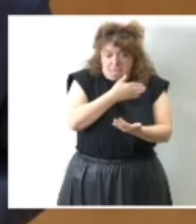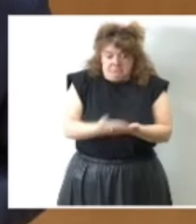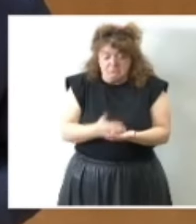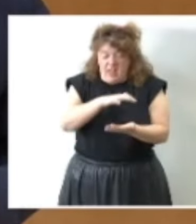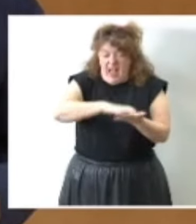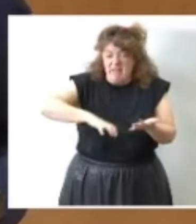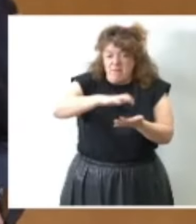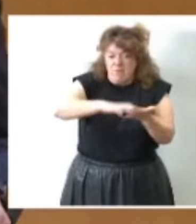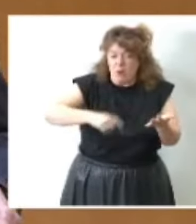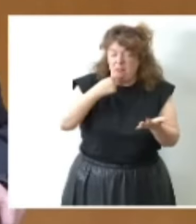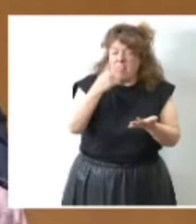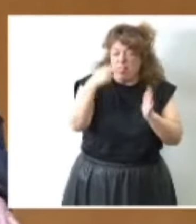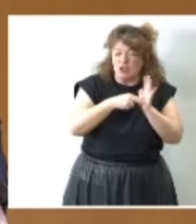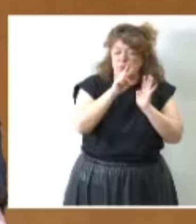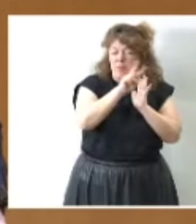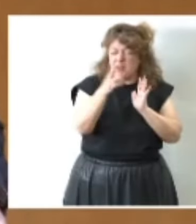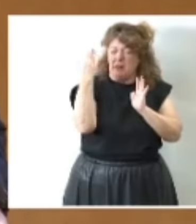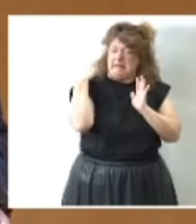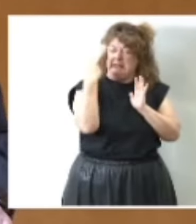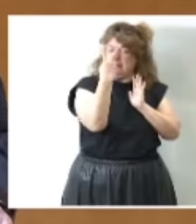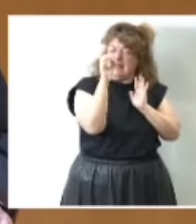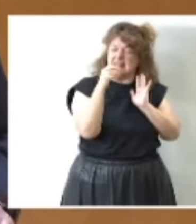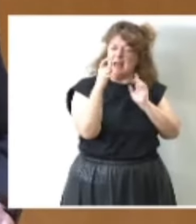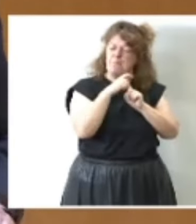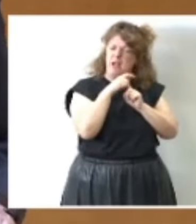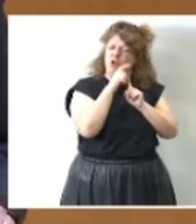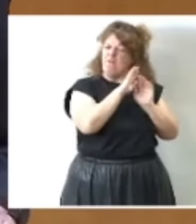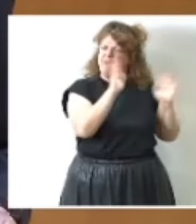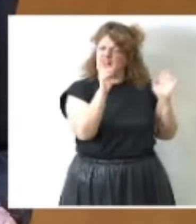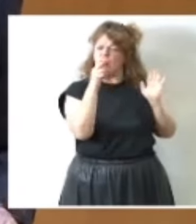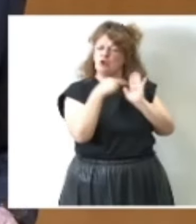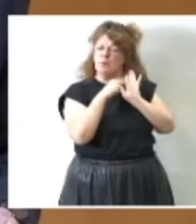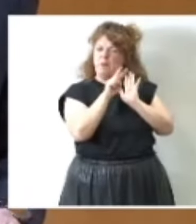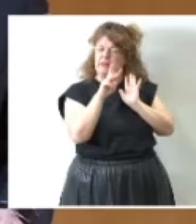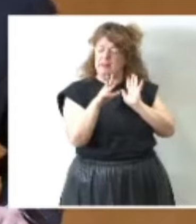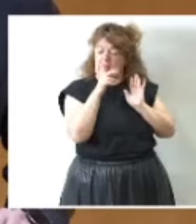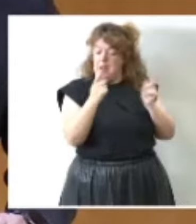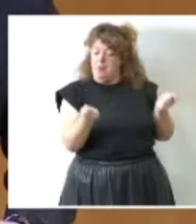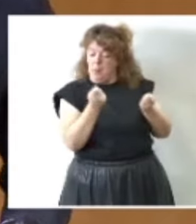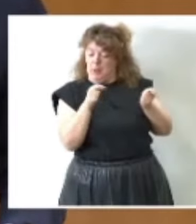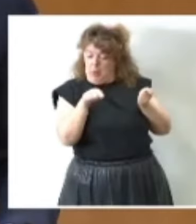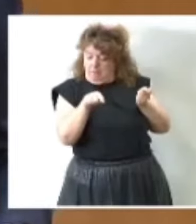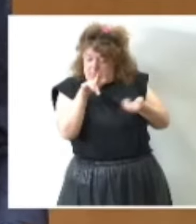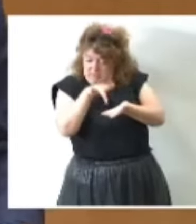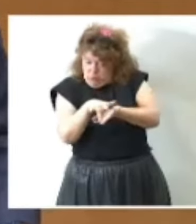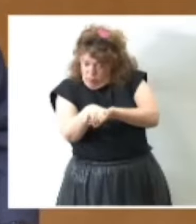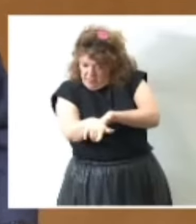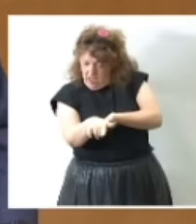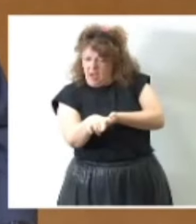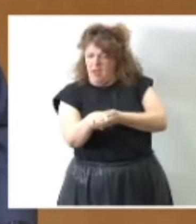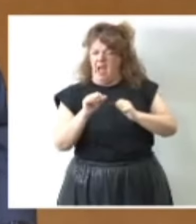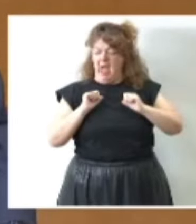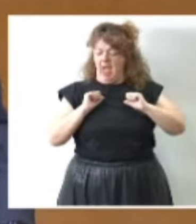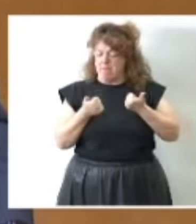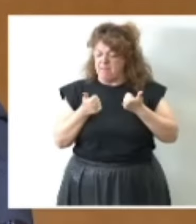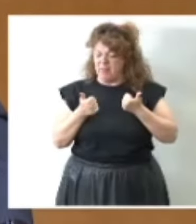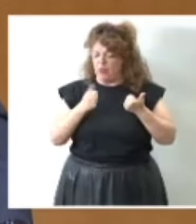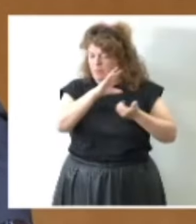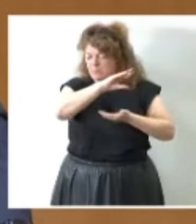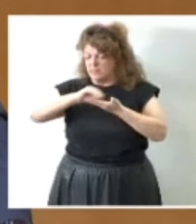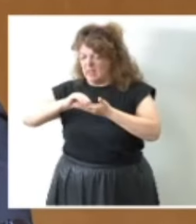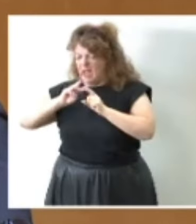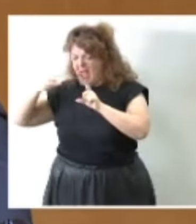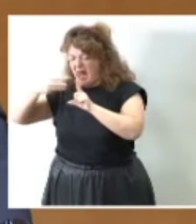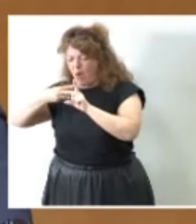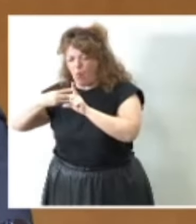2022 que se cerró el 30 de mayo del 2023 y debería haberse publicado ese mismo día entró en la página web